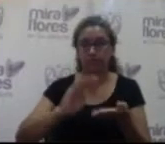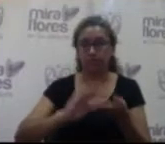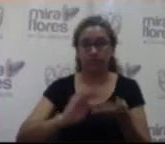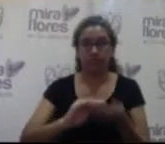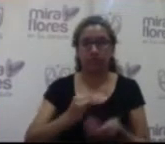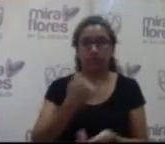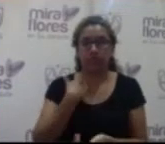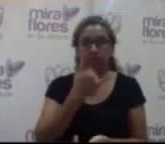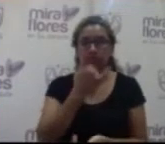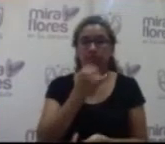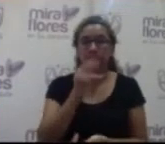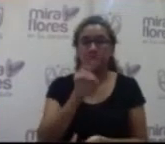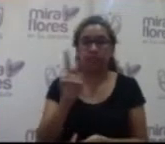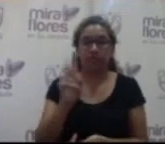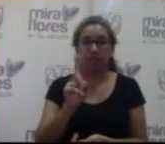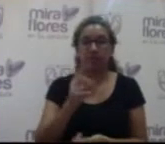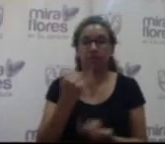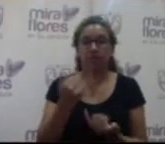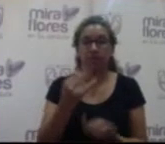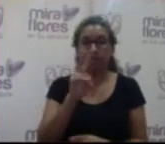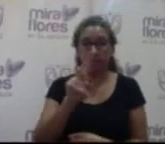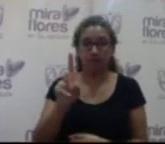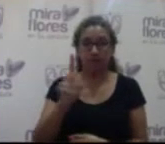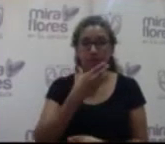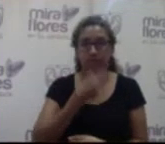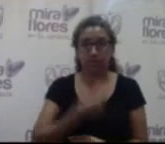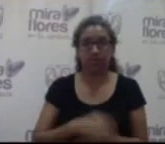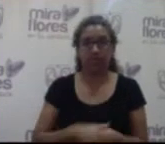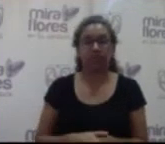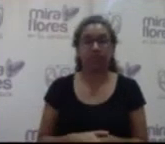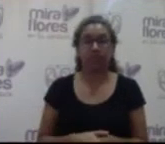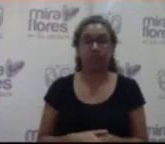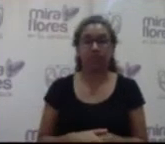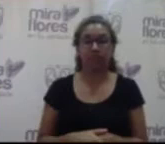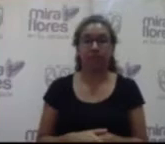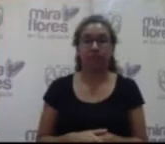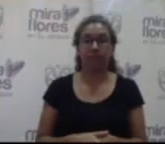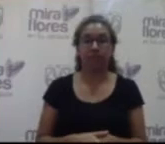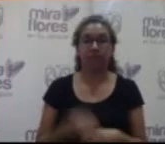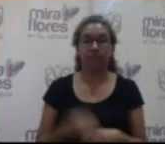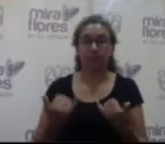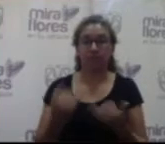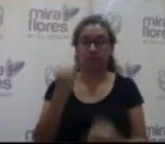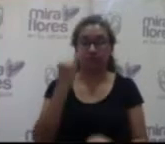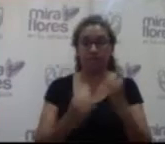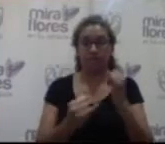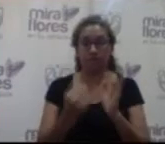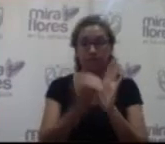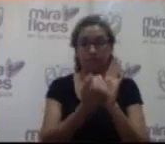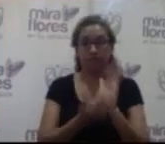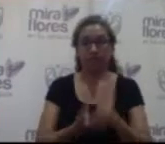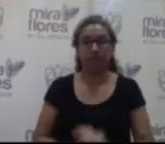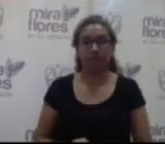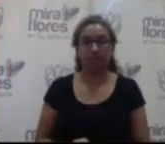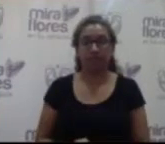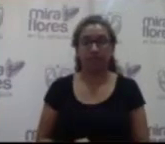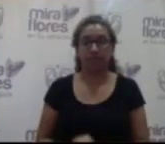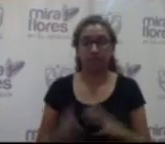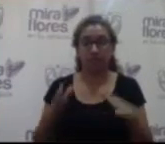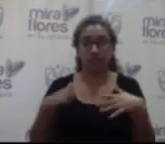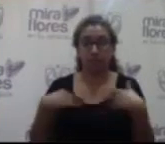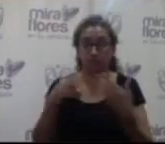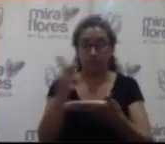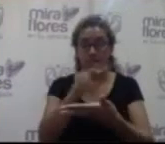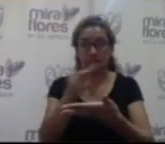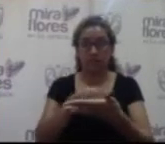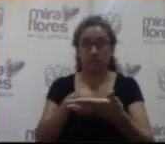rectificación, había mencionado 22 de diciembre. Y vamos al punto que tenemos en agenda. ¿Puede usted dar